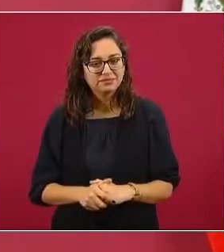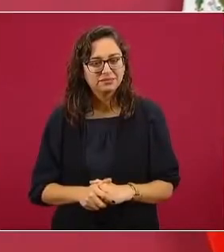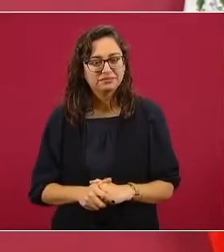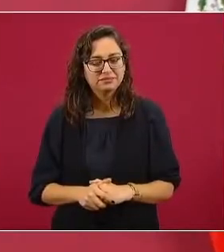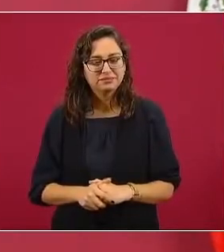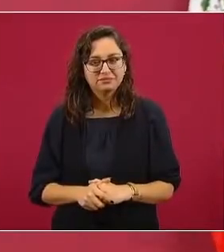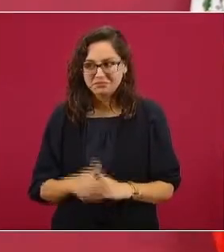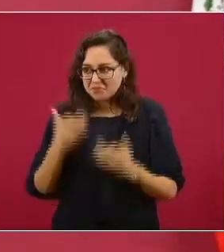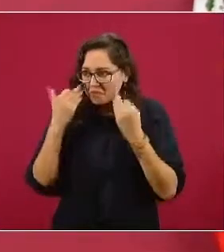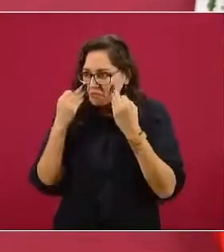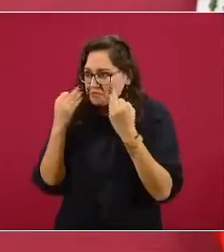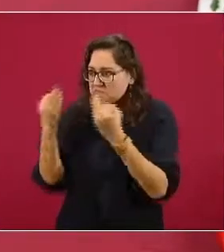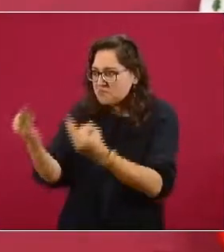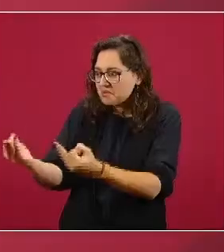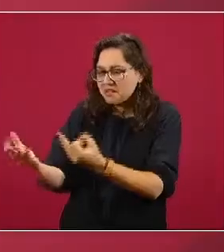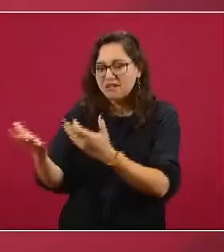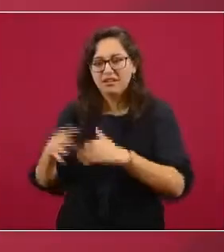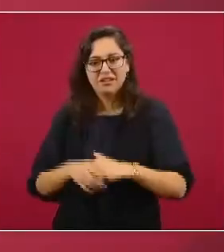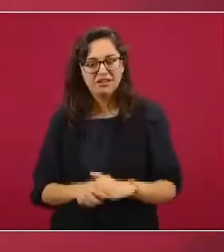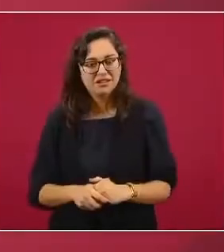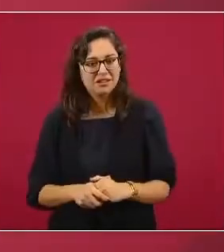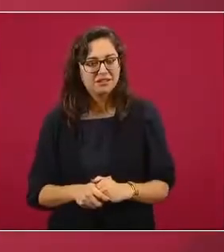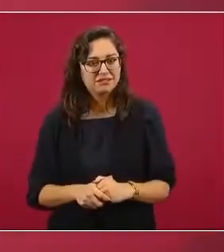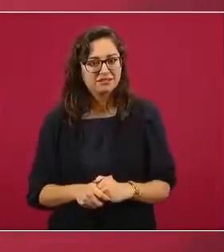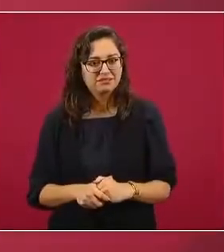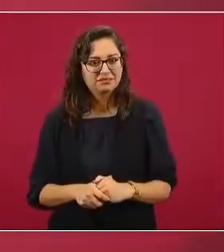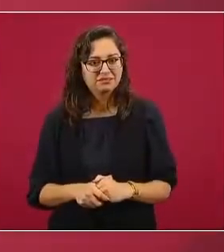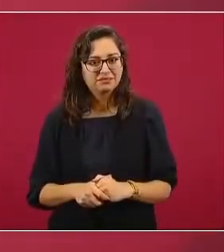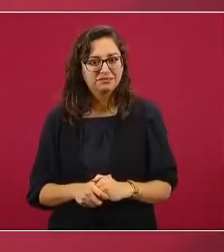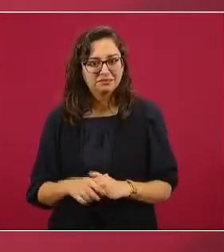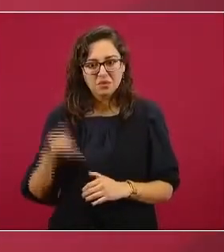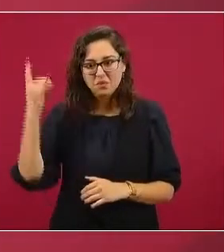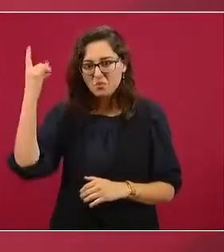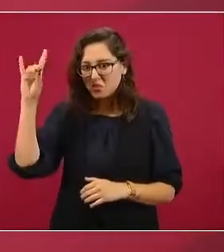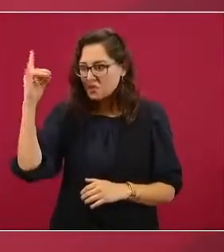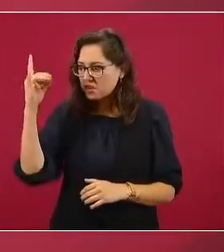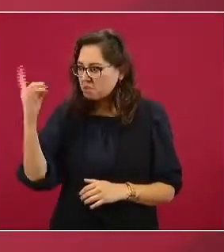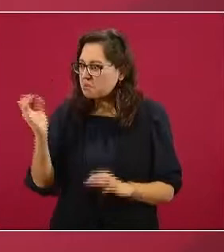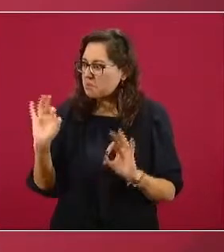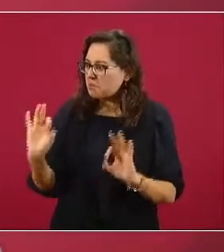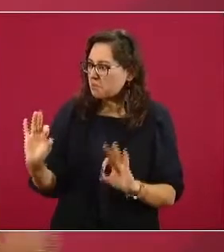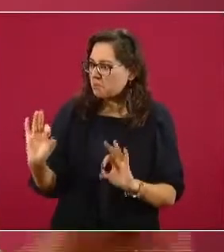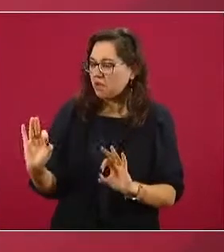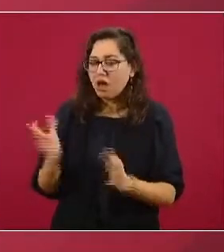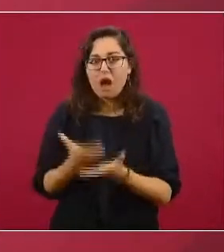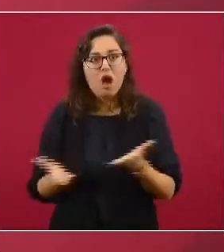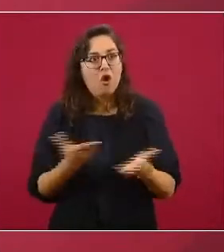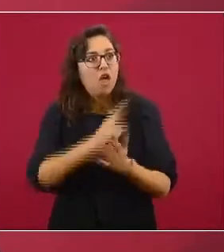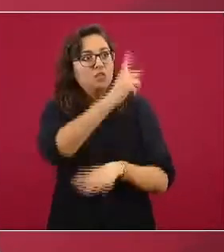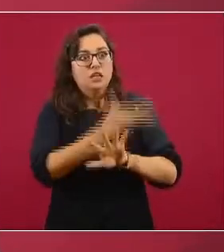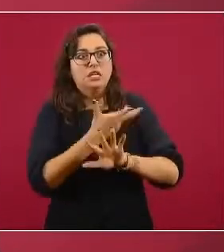Entonces, ¿por qué tanta ansia, tanta desesperación,